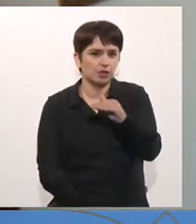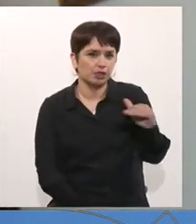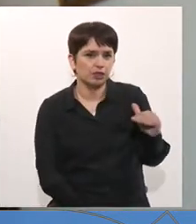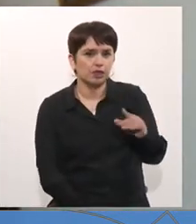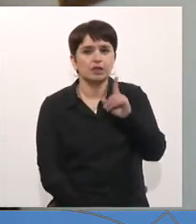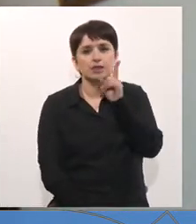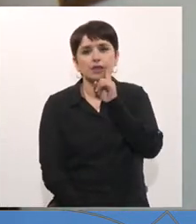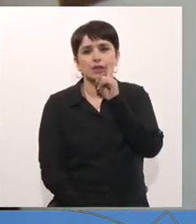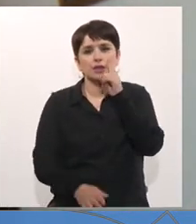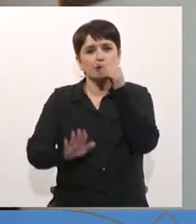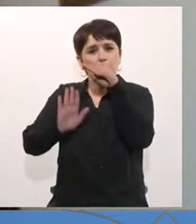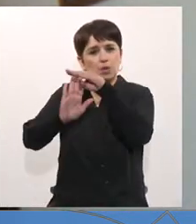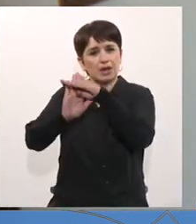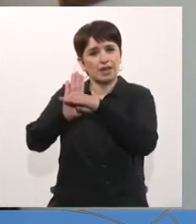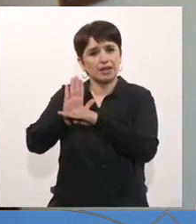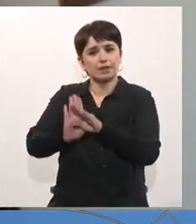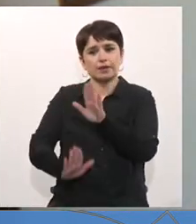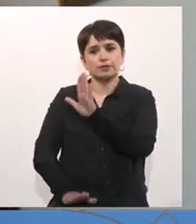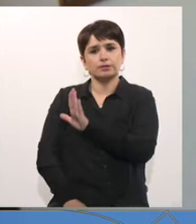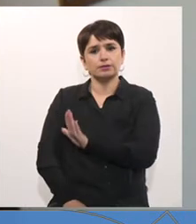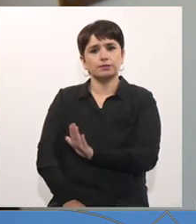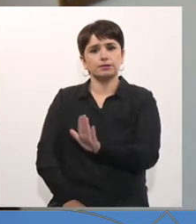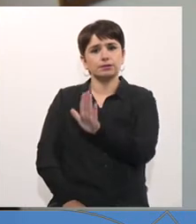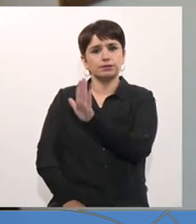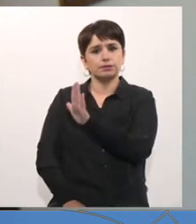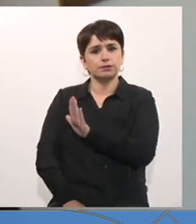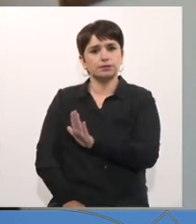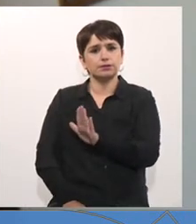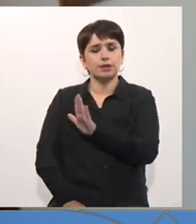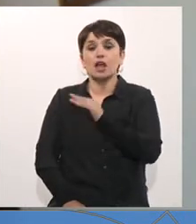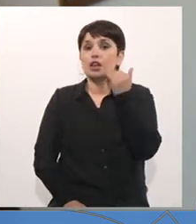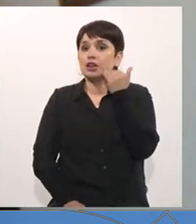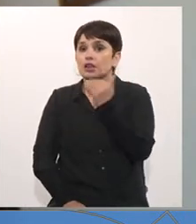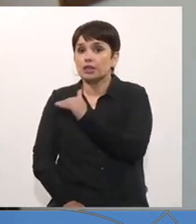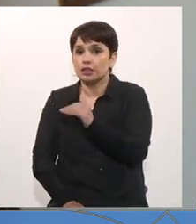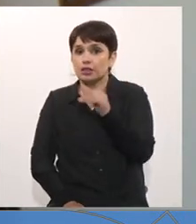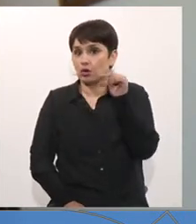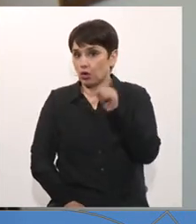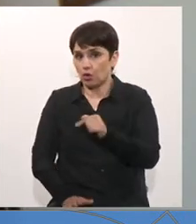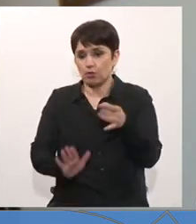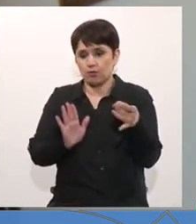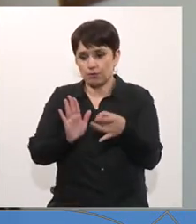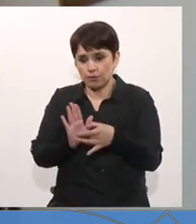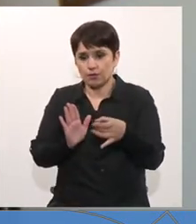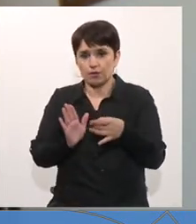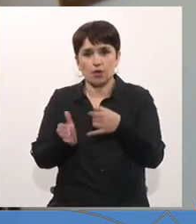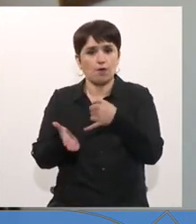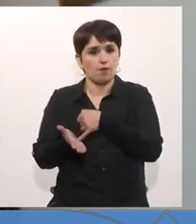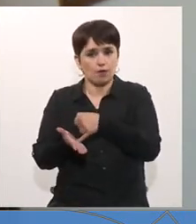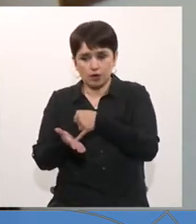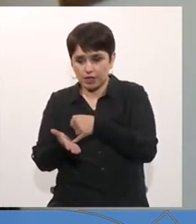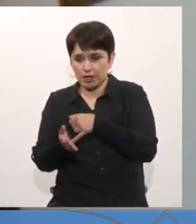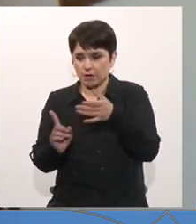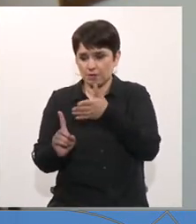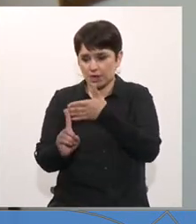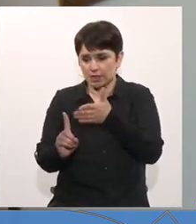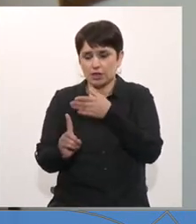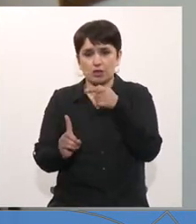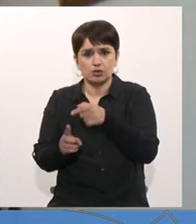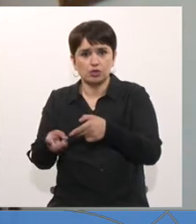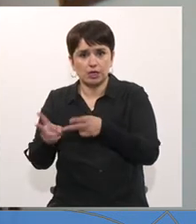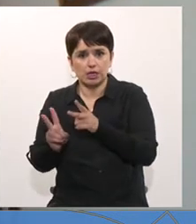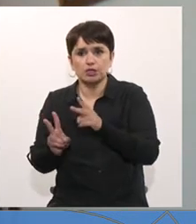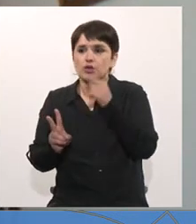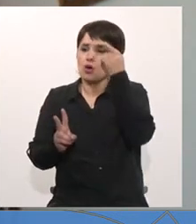tenemos una lista de espera brutal de niños que están siendo hoy día vulnerados, maltratados y afectados de sus derechos.